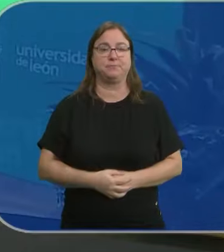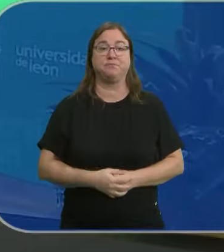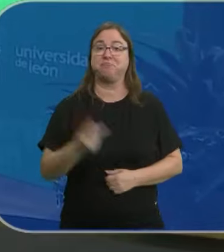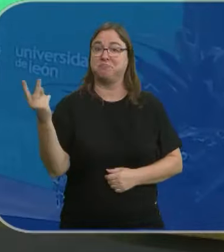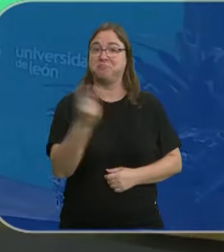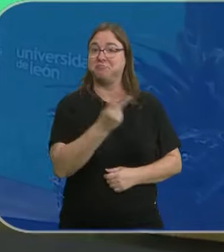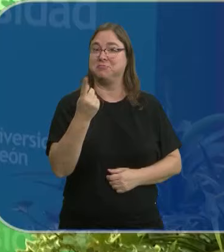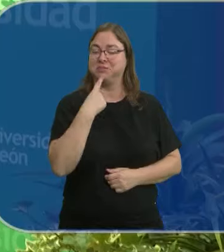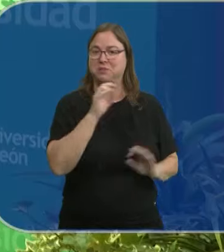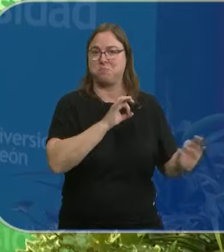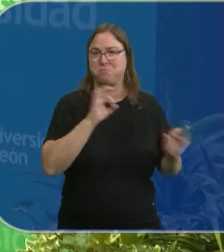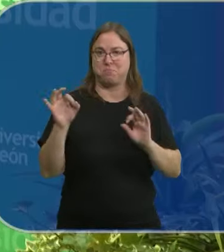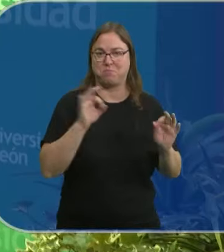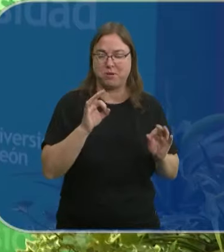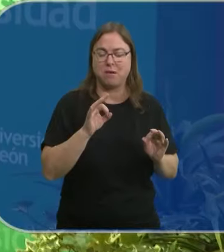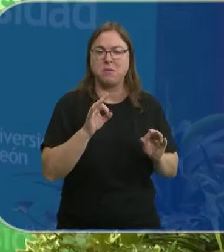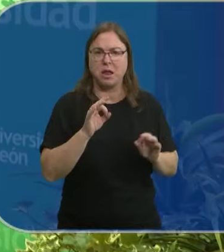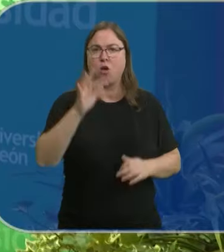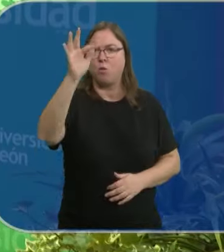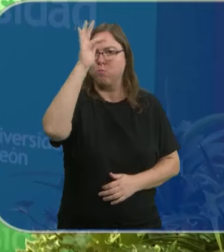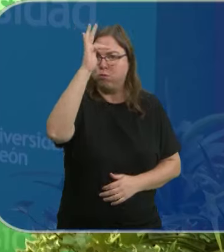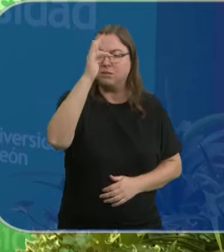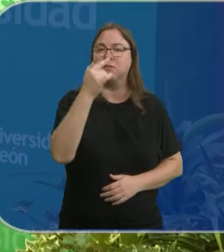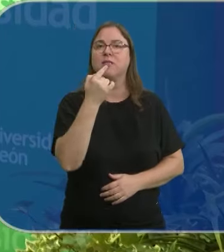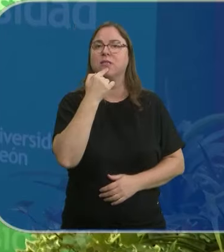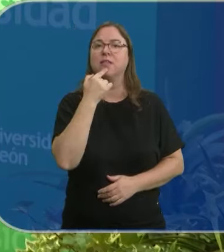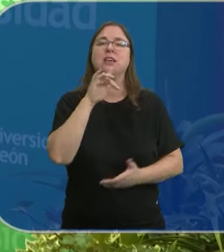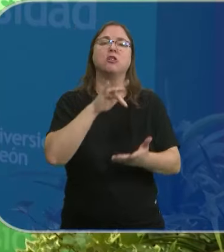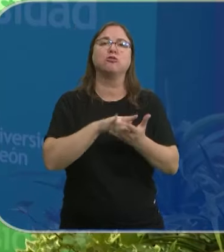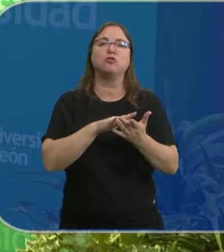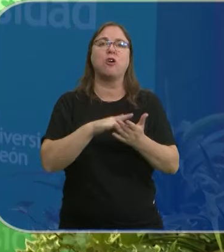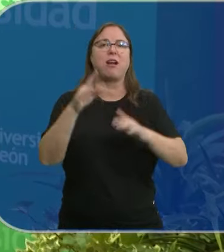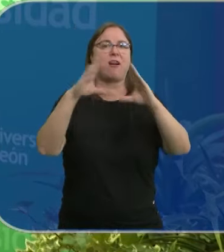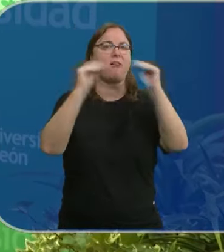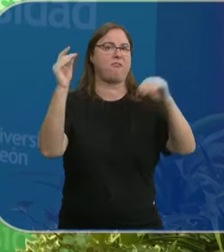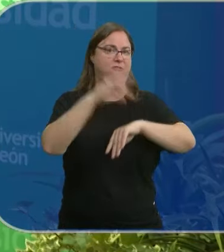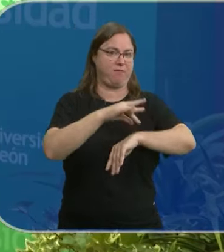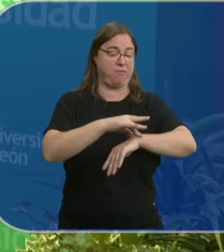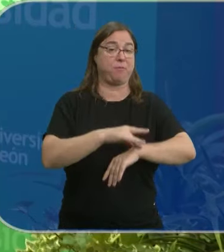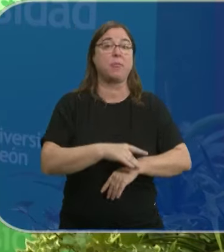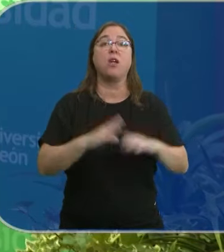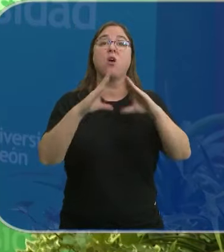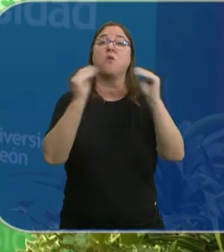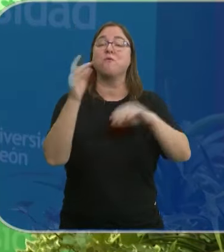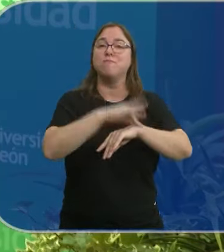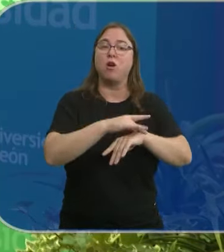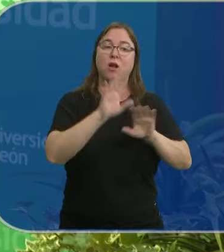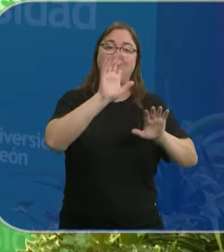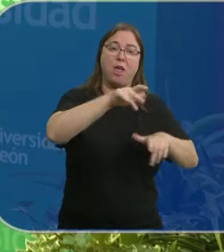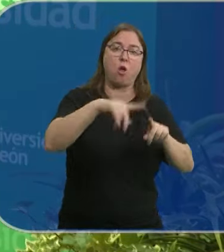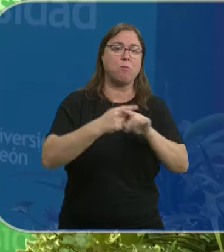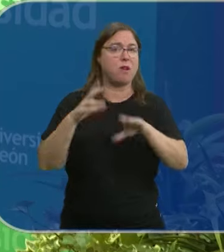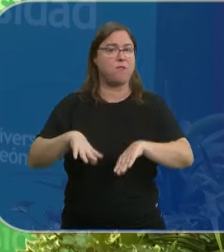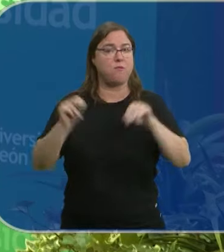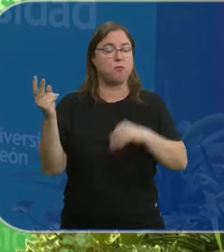Ambas dicen estar preparadas y no esconden su optimismo ante la posibilidad de albergar facultades de Medicina. Las Universidades de León